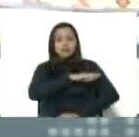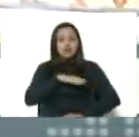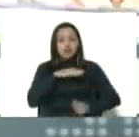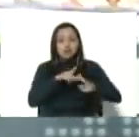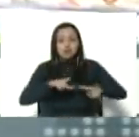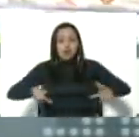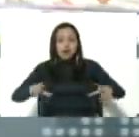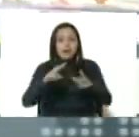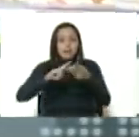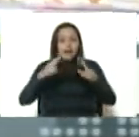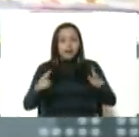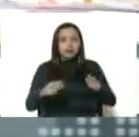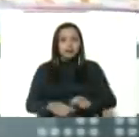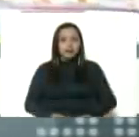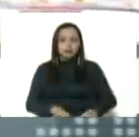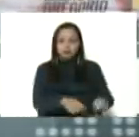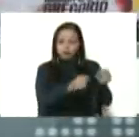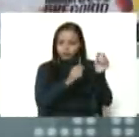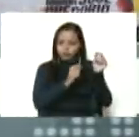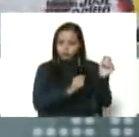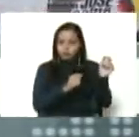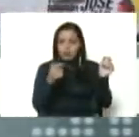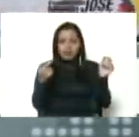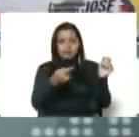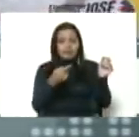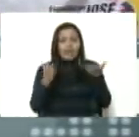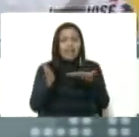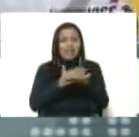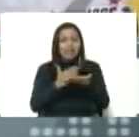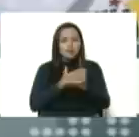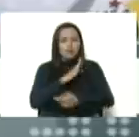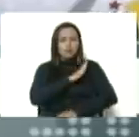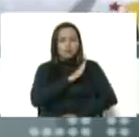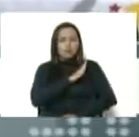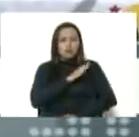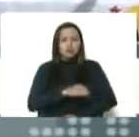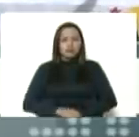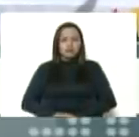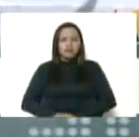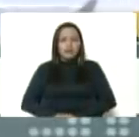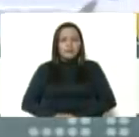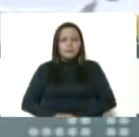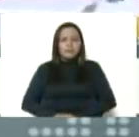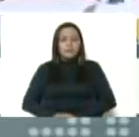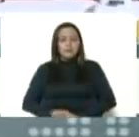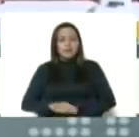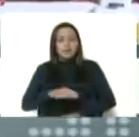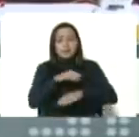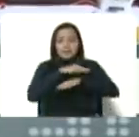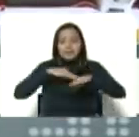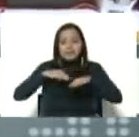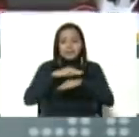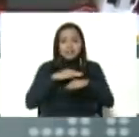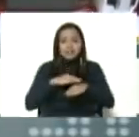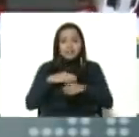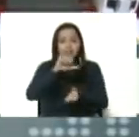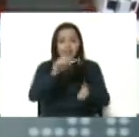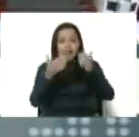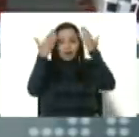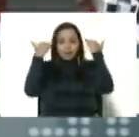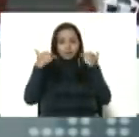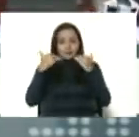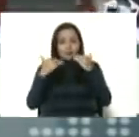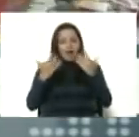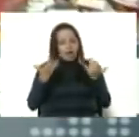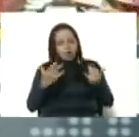de paz. Aquí lo tengo. Este es el librito personal de la ministra. Carmen Teresa Meléndez Rivas. Me lo prestó ahora.